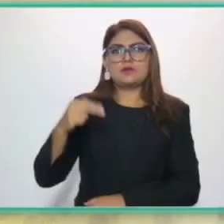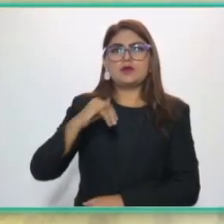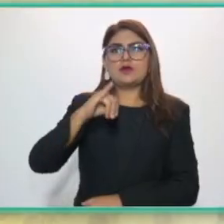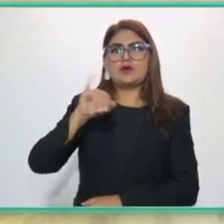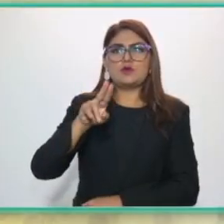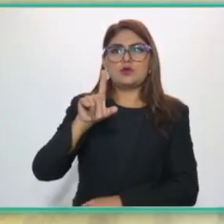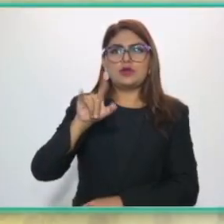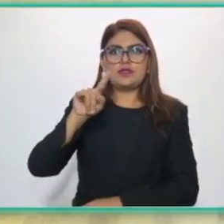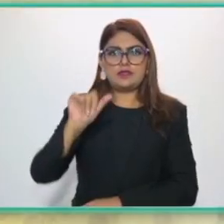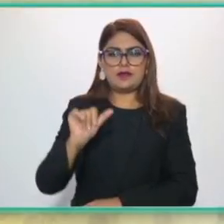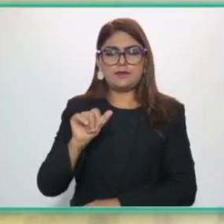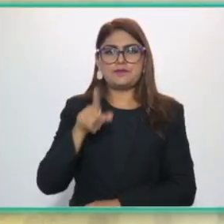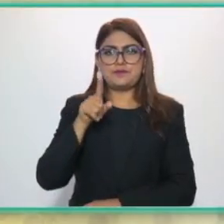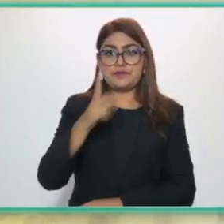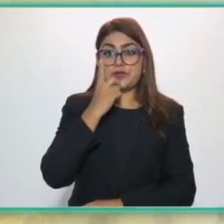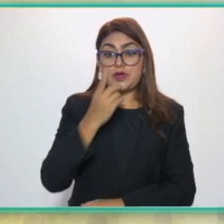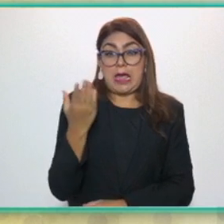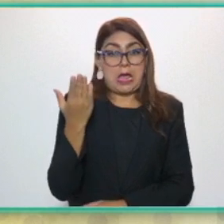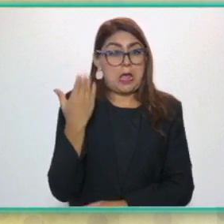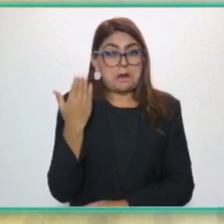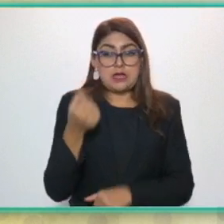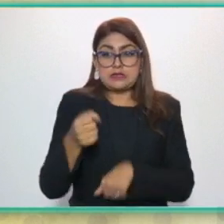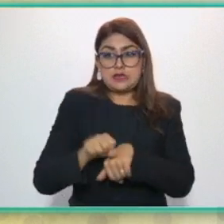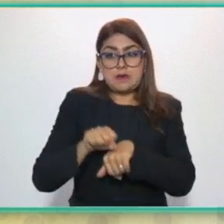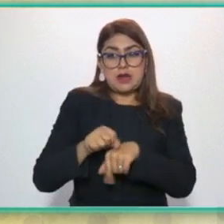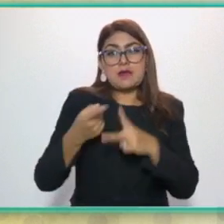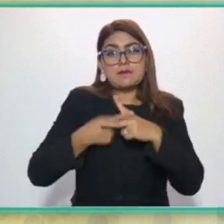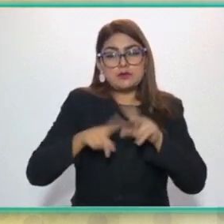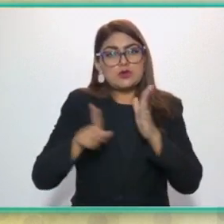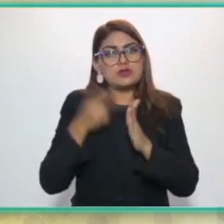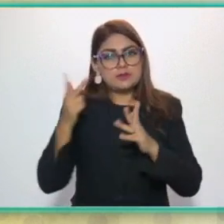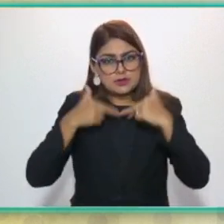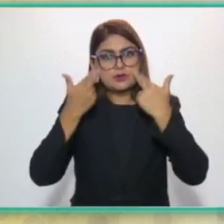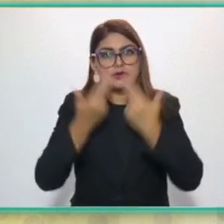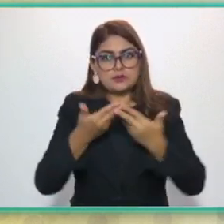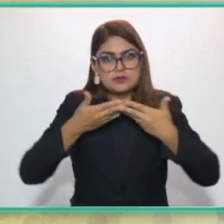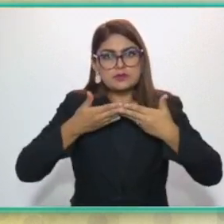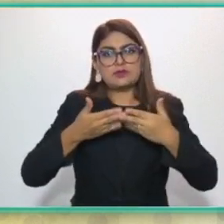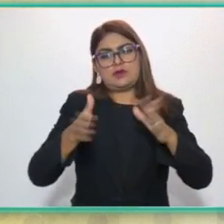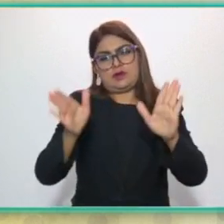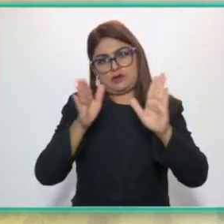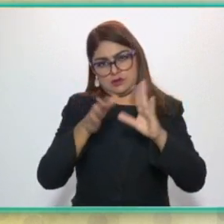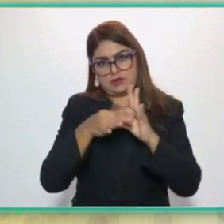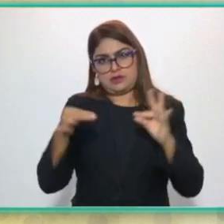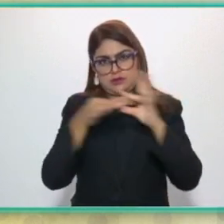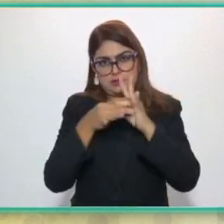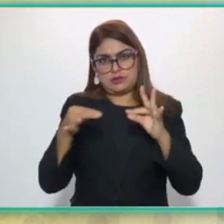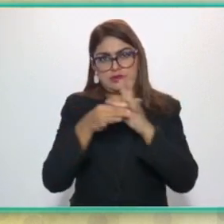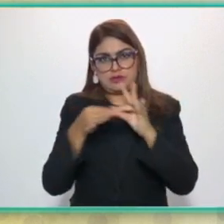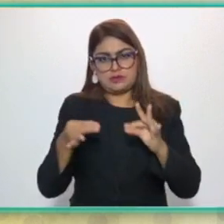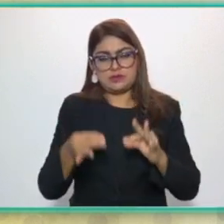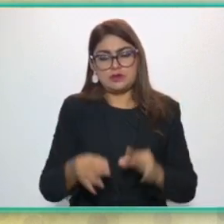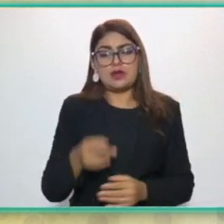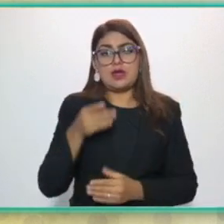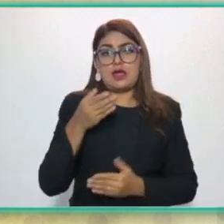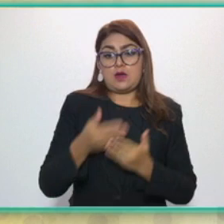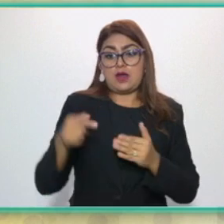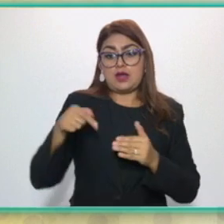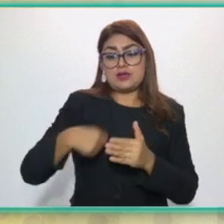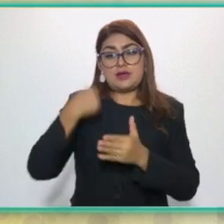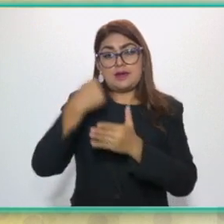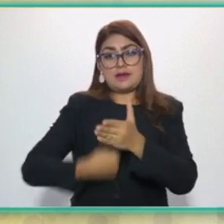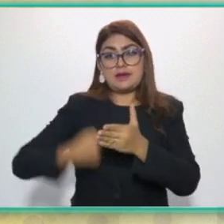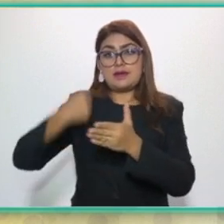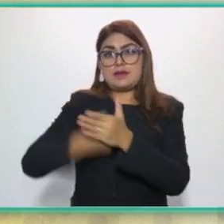INAI pudo volver a sesionar hace apenas algunas semanas. El Pleno de este Instituto no descansó hasta lograr restablecer los